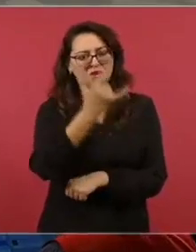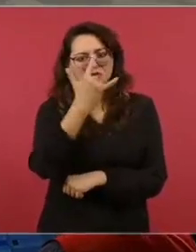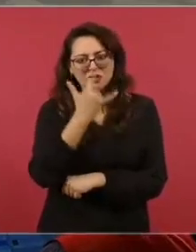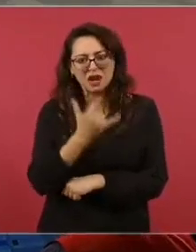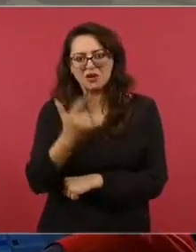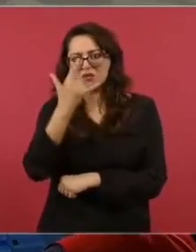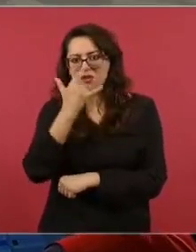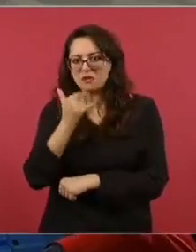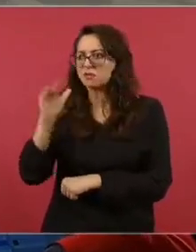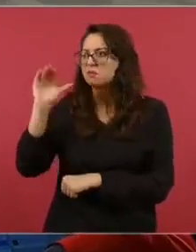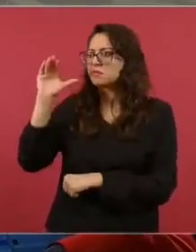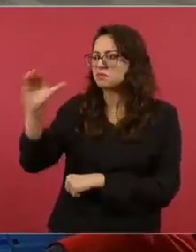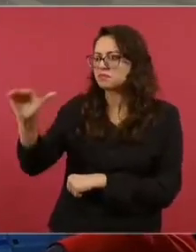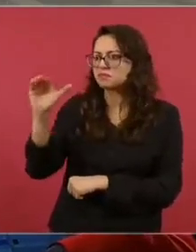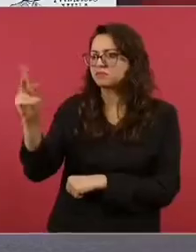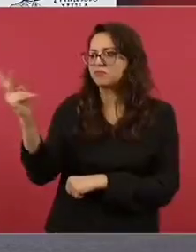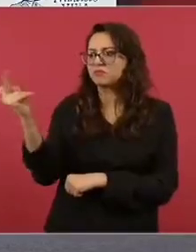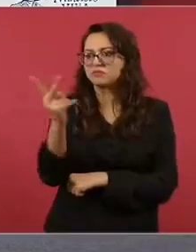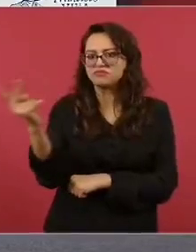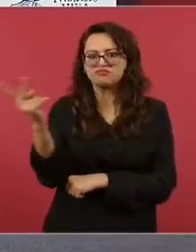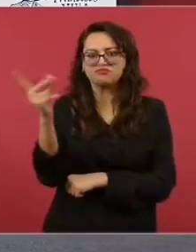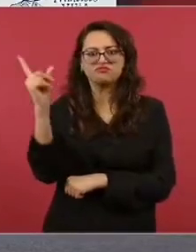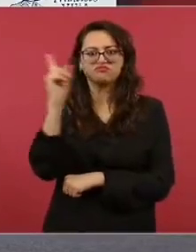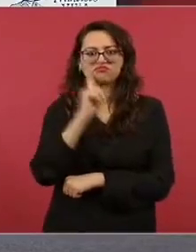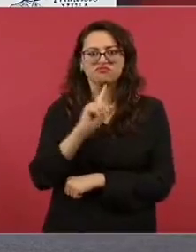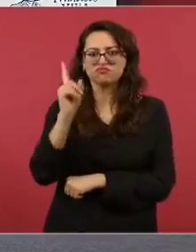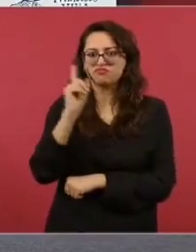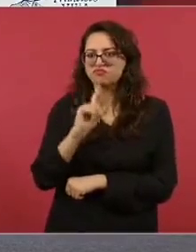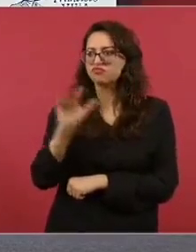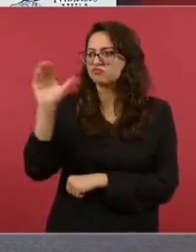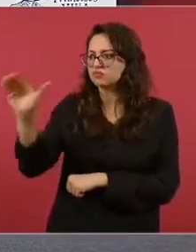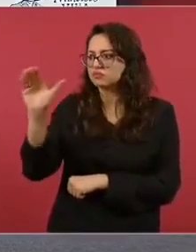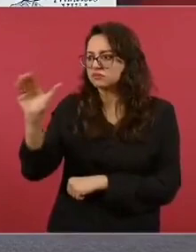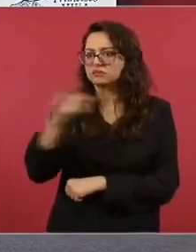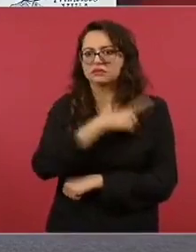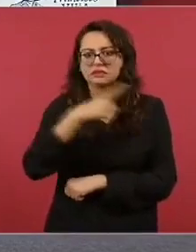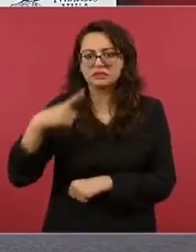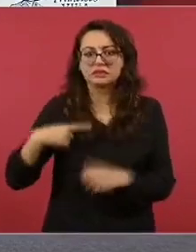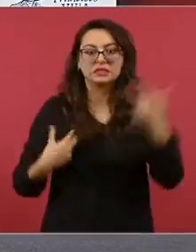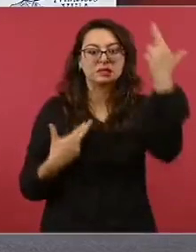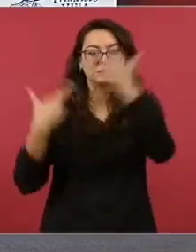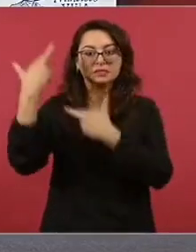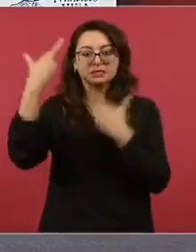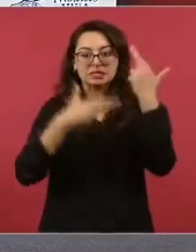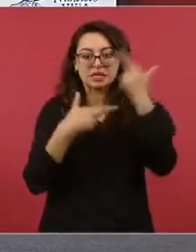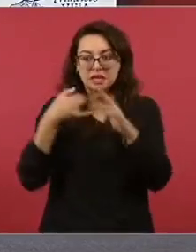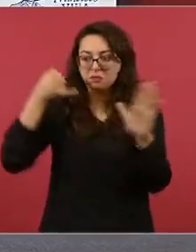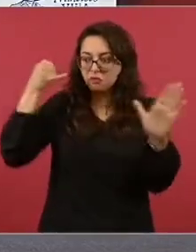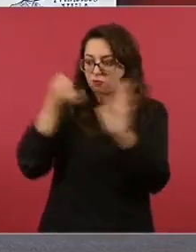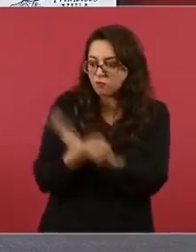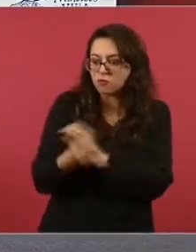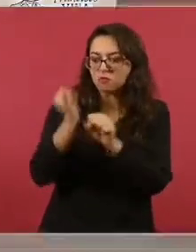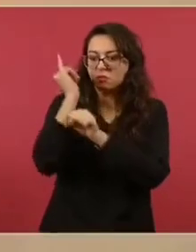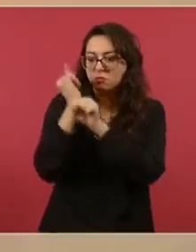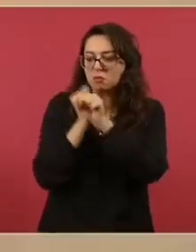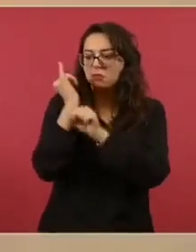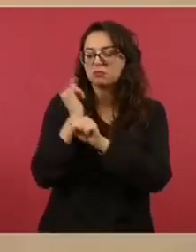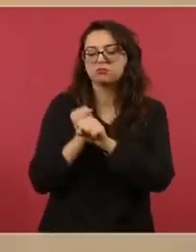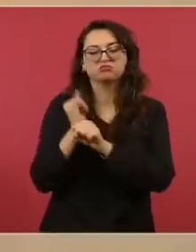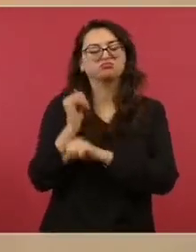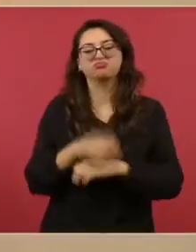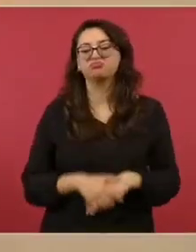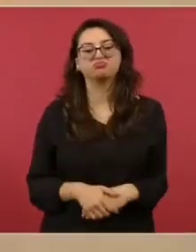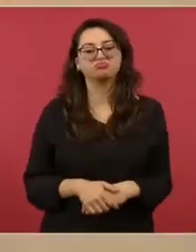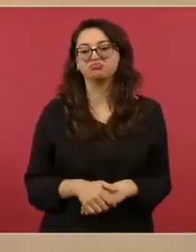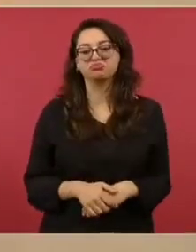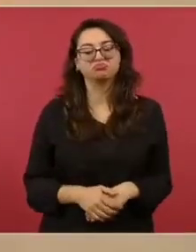Las actuaciones, en este caso las actuaciones de la jueza Álvarez Rodríguez podrían absolver a los progresados del delito